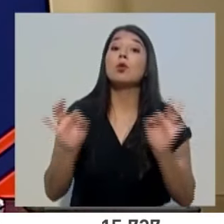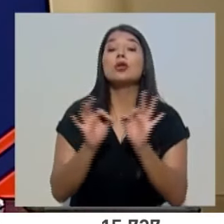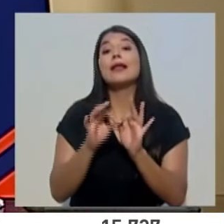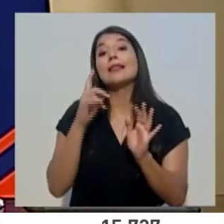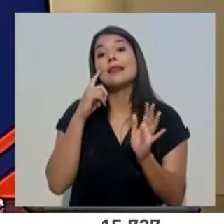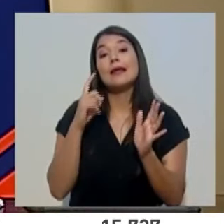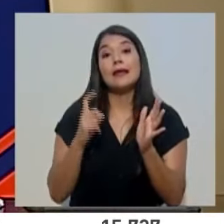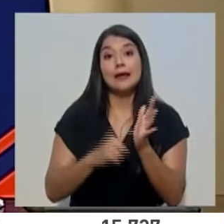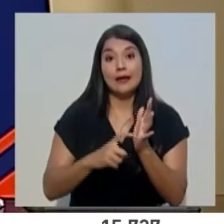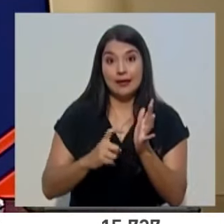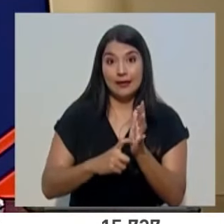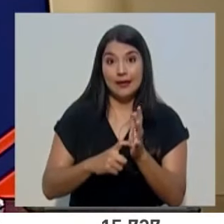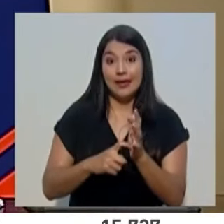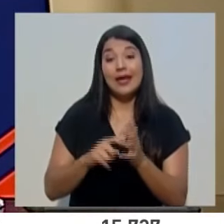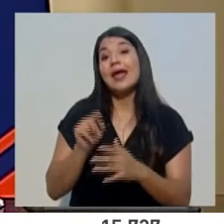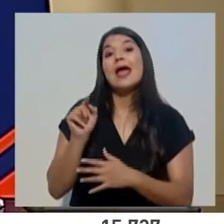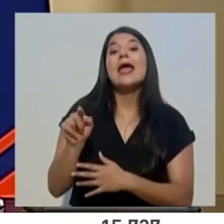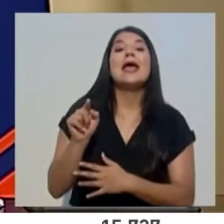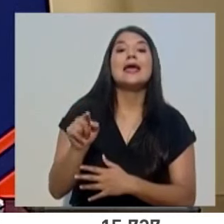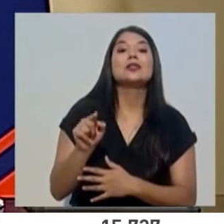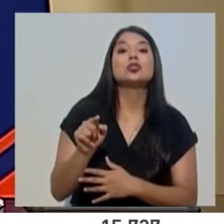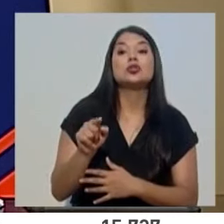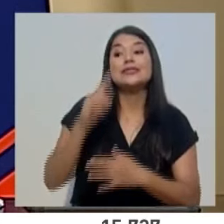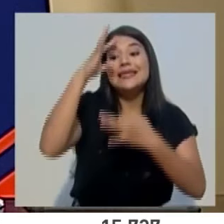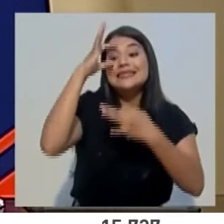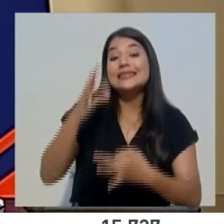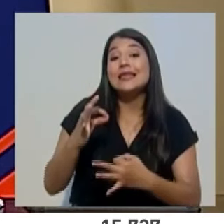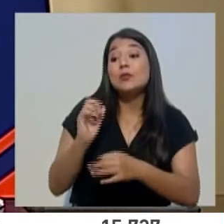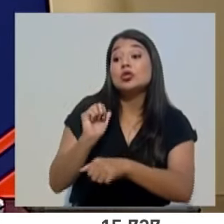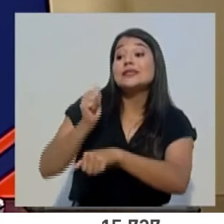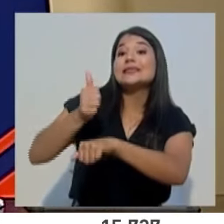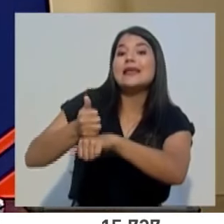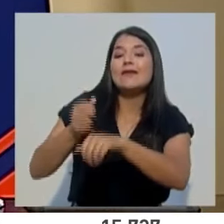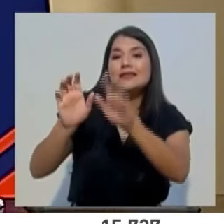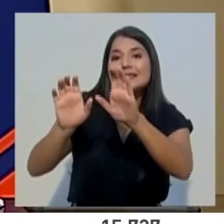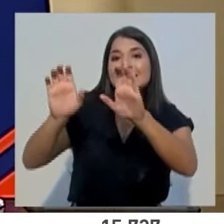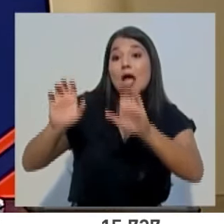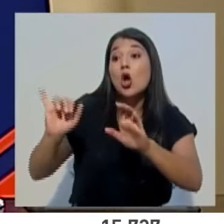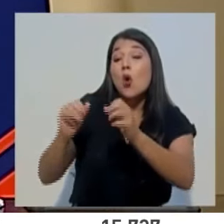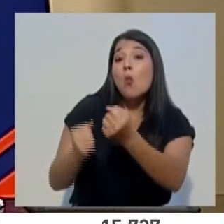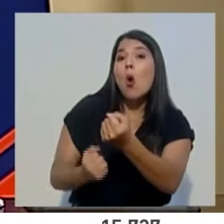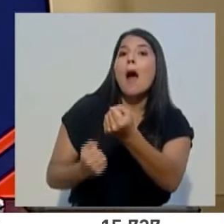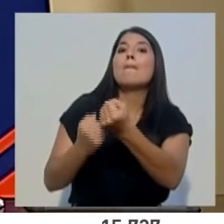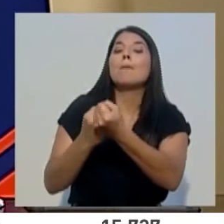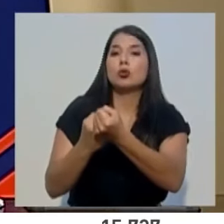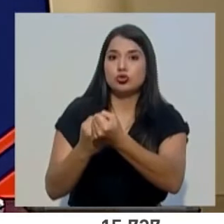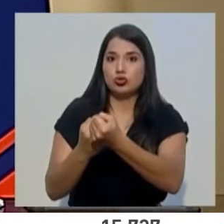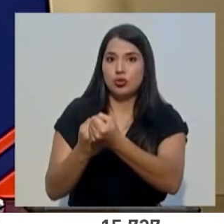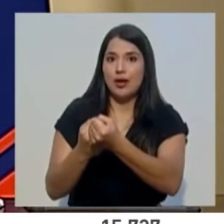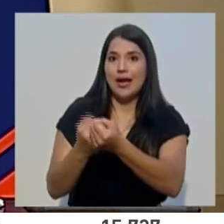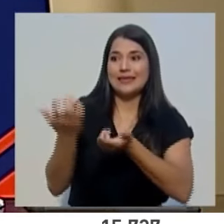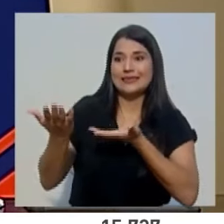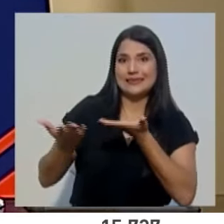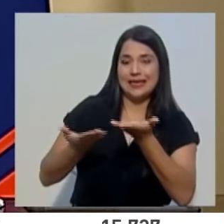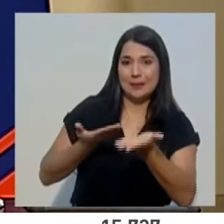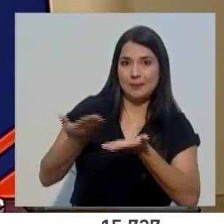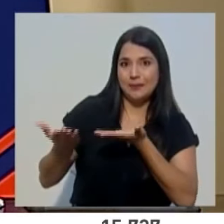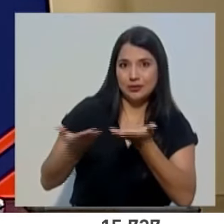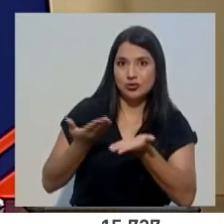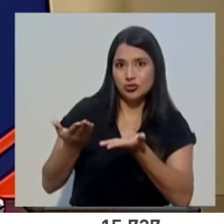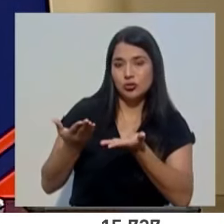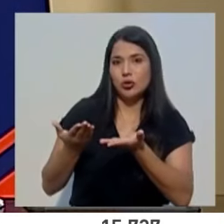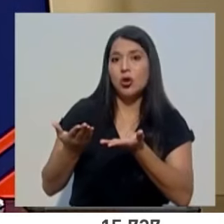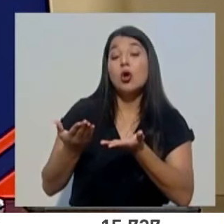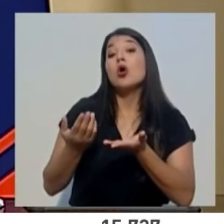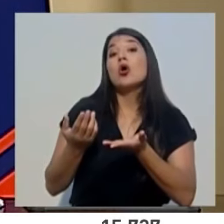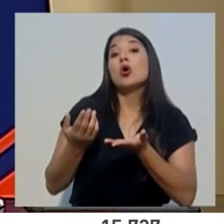despliegan en apoyo a la Red de Servicios de Salud de la Caja. Por eso detectamos una necesidad en el Hospital